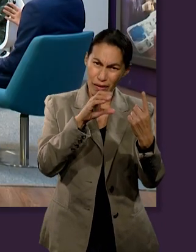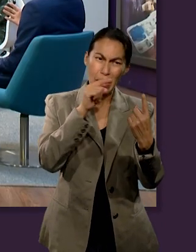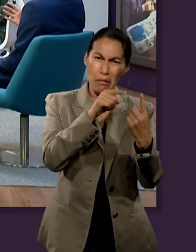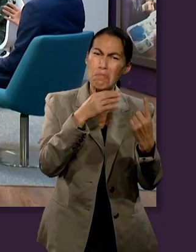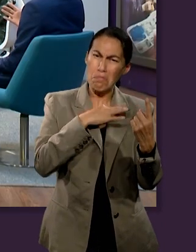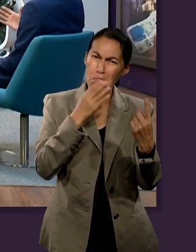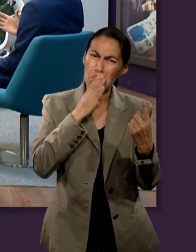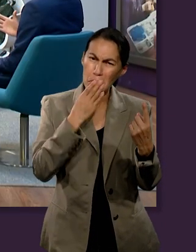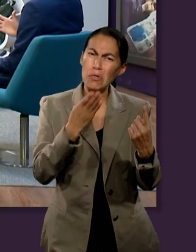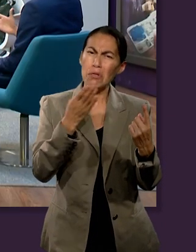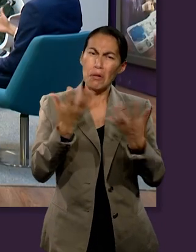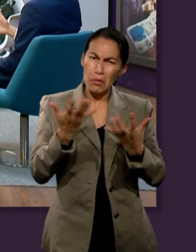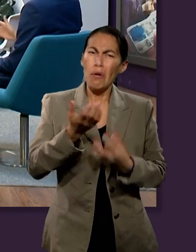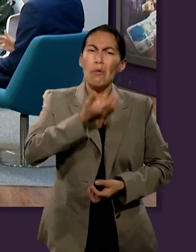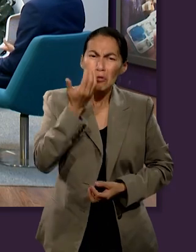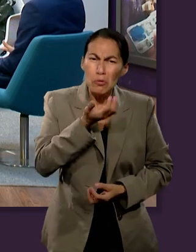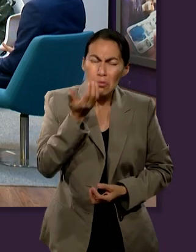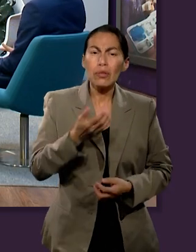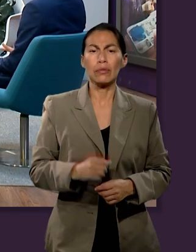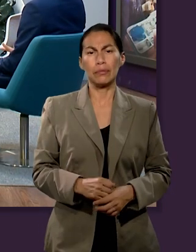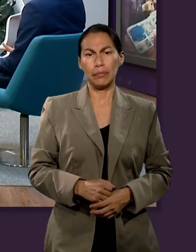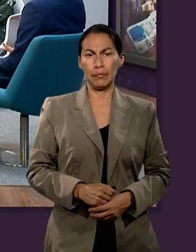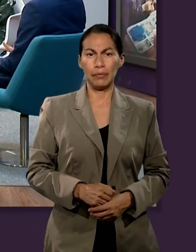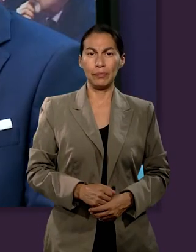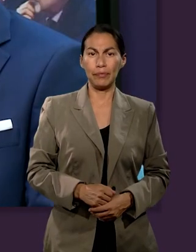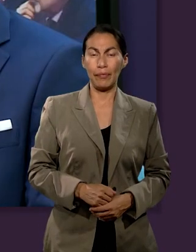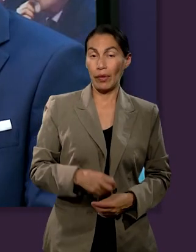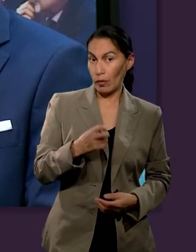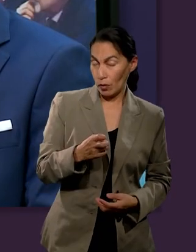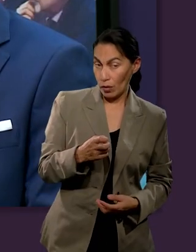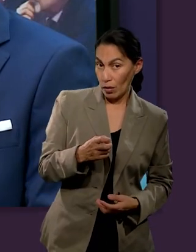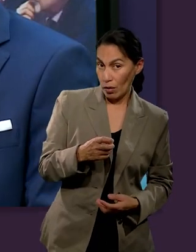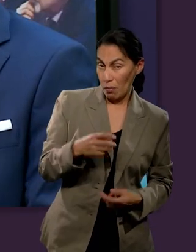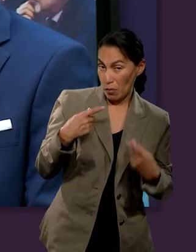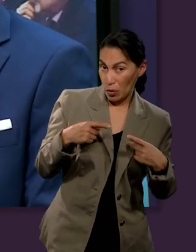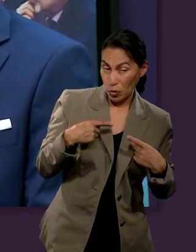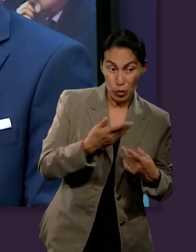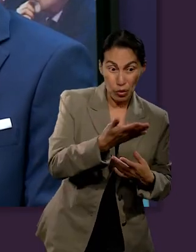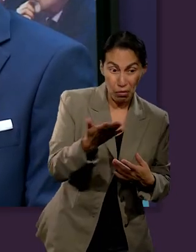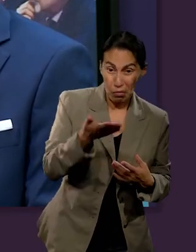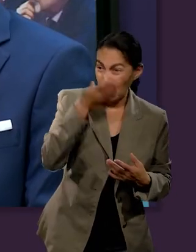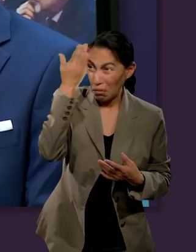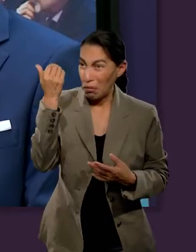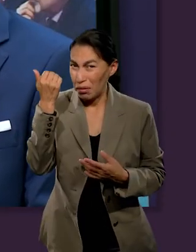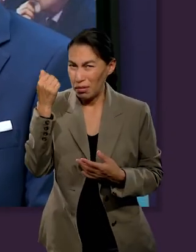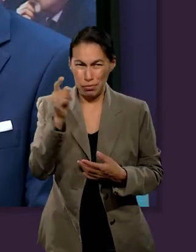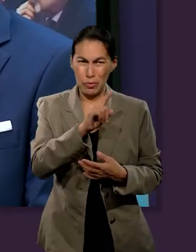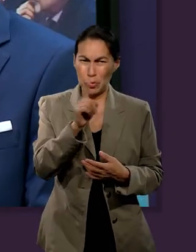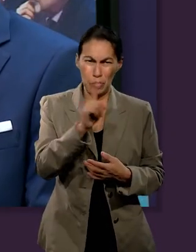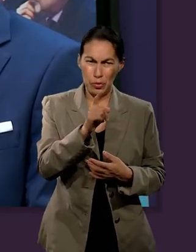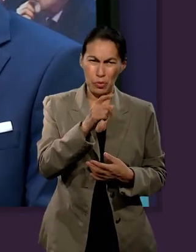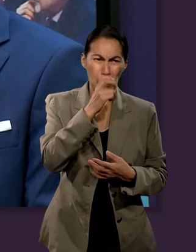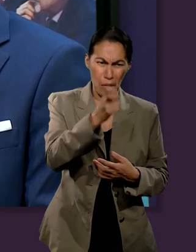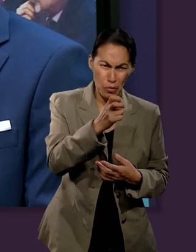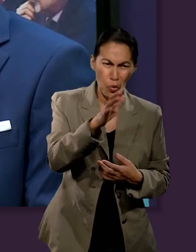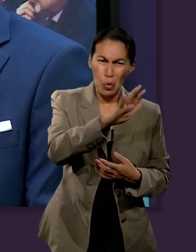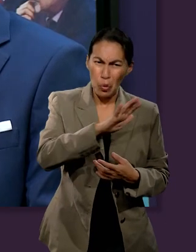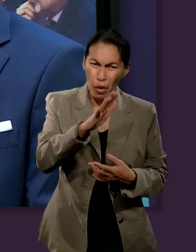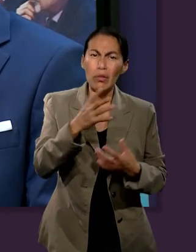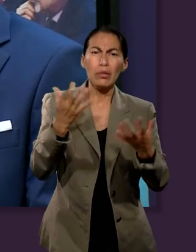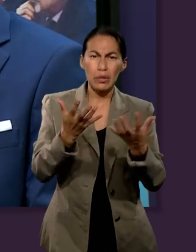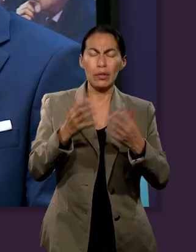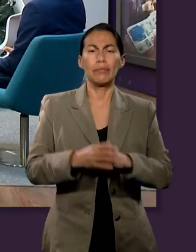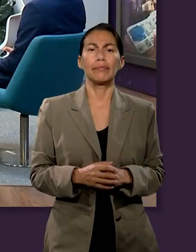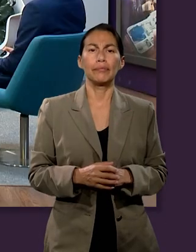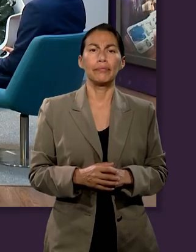que era una práctica común en aquel entonces. Entonces, no era algo que el pueblo no conociera. Era algo que ellos vivían. Si